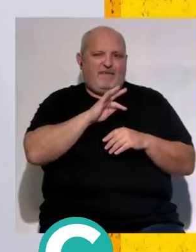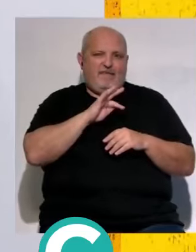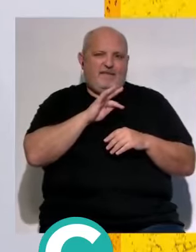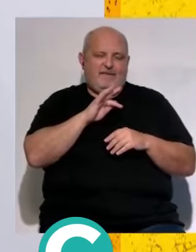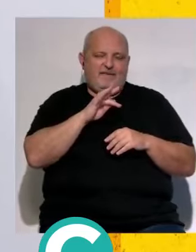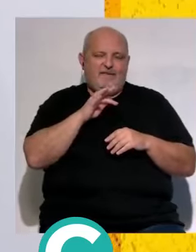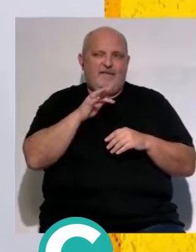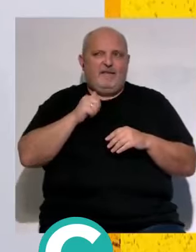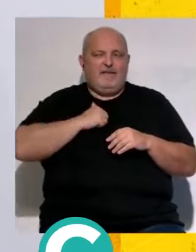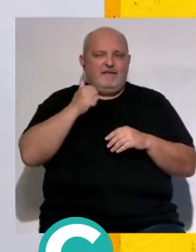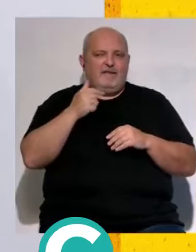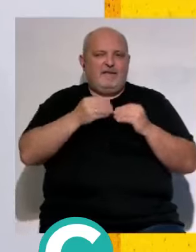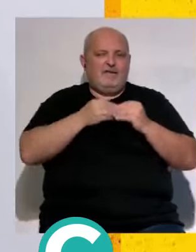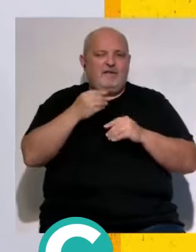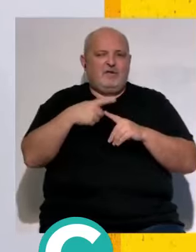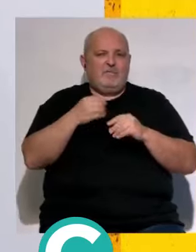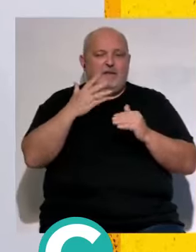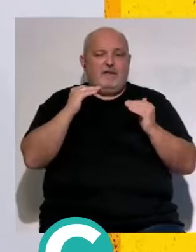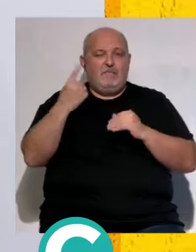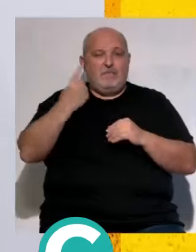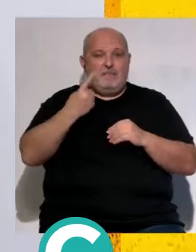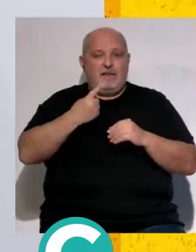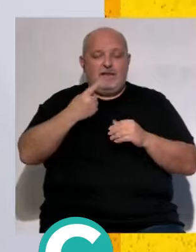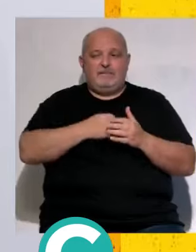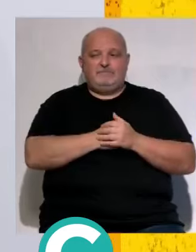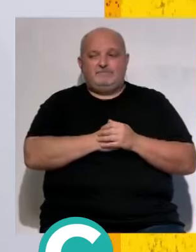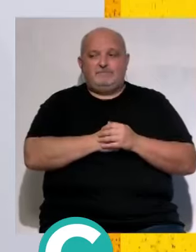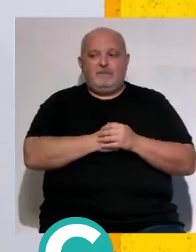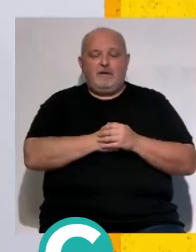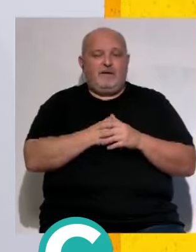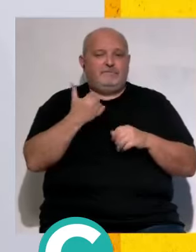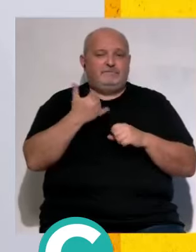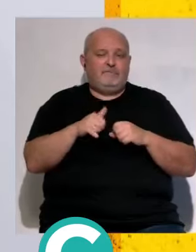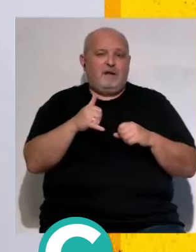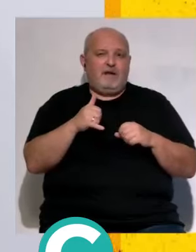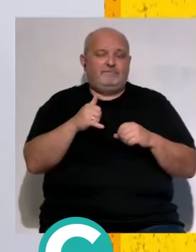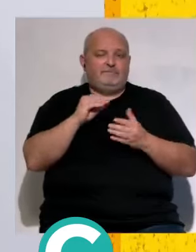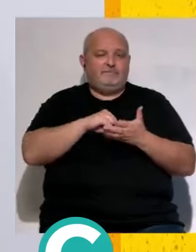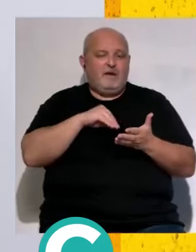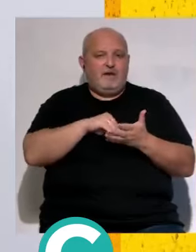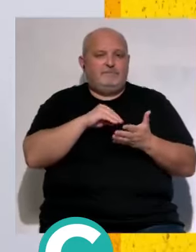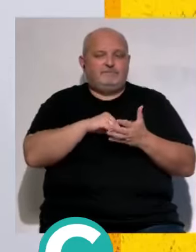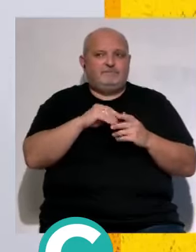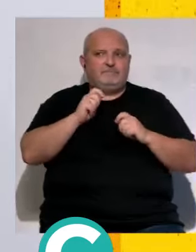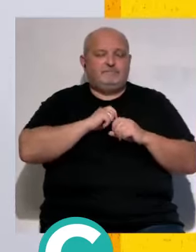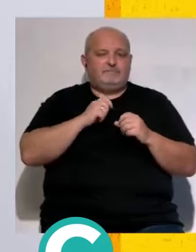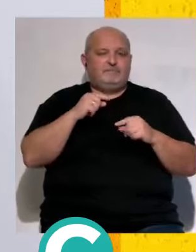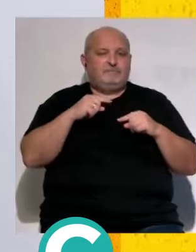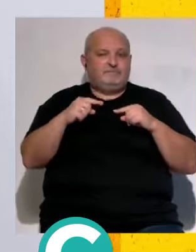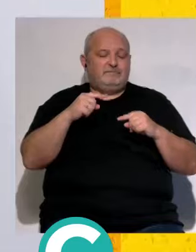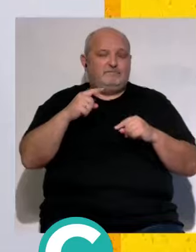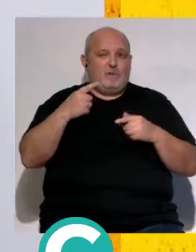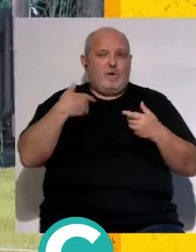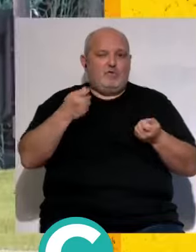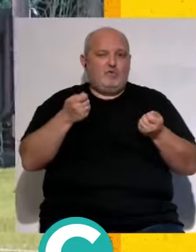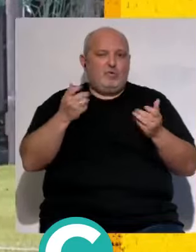oportunidad ha tenido la oportunidad de hacer las cosas bien en primera división pero a veces cuando no se dirige bien pues pasa